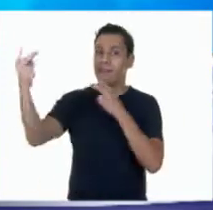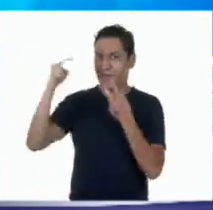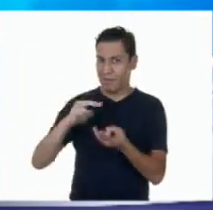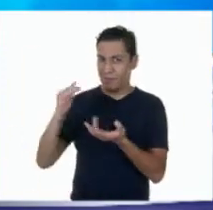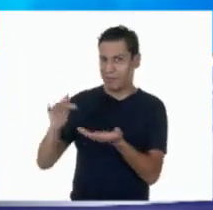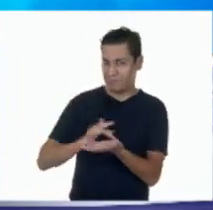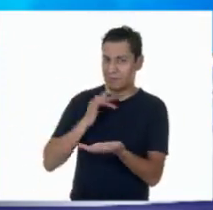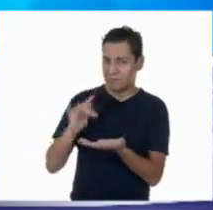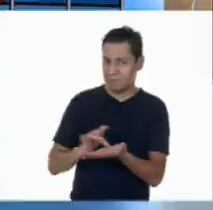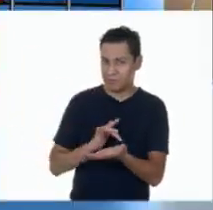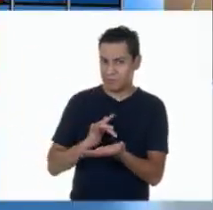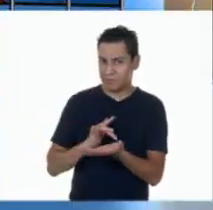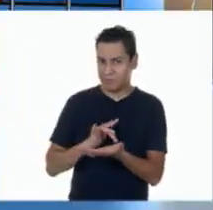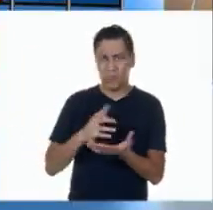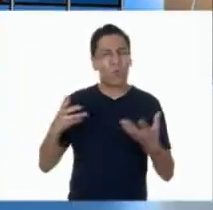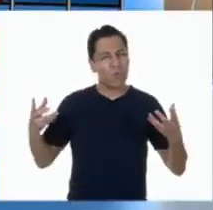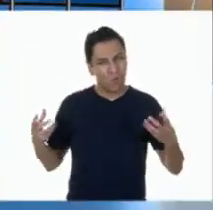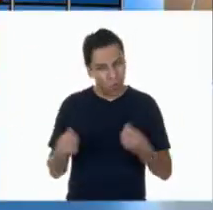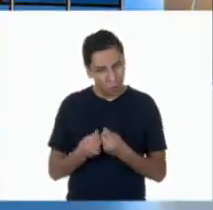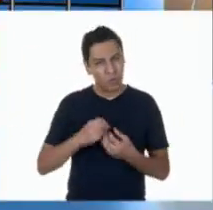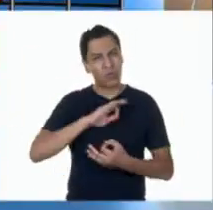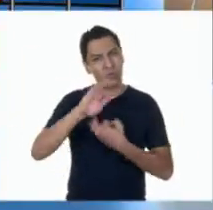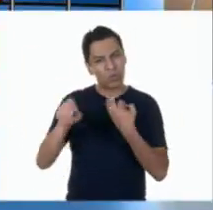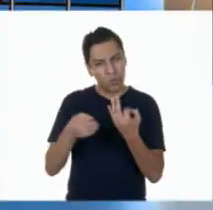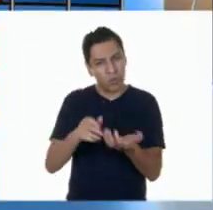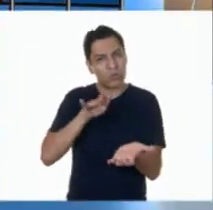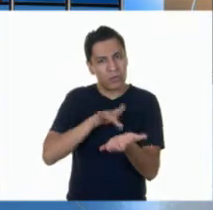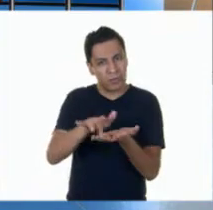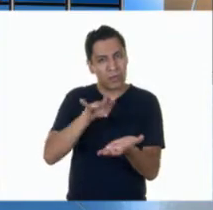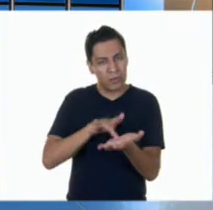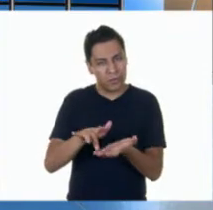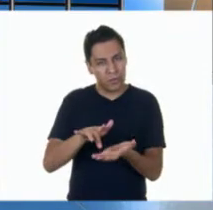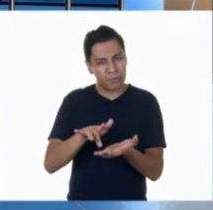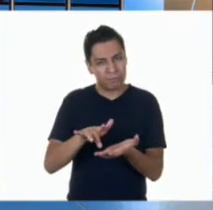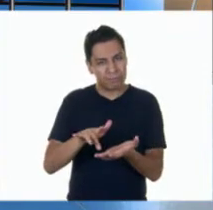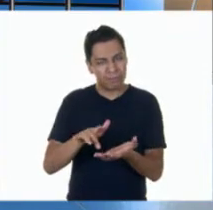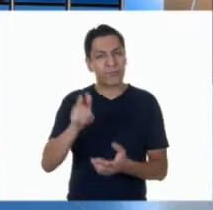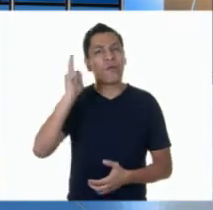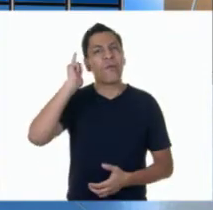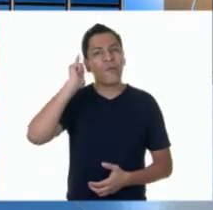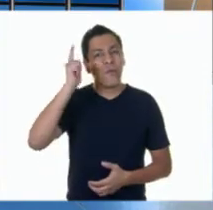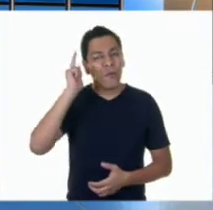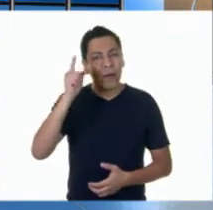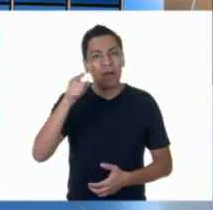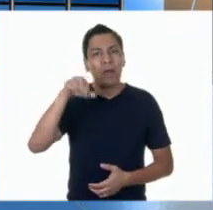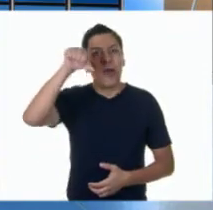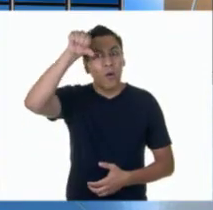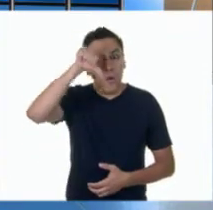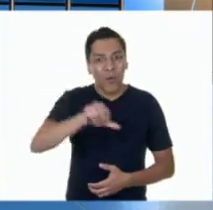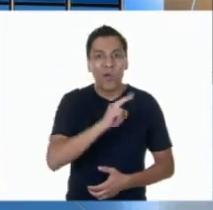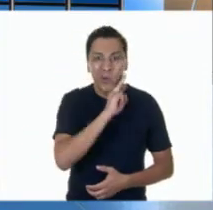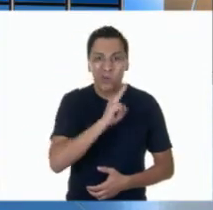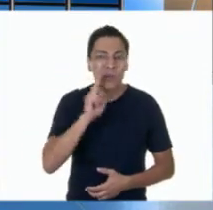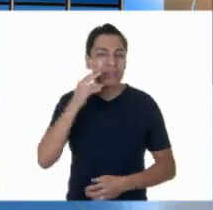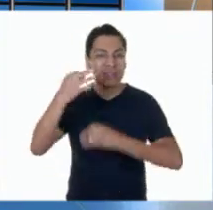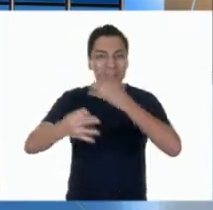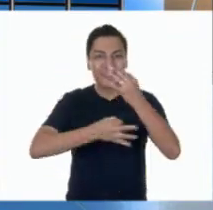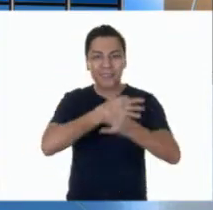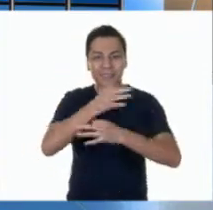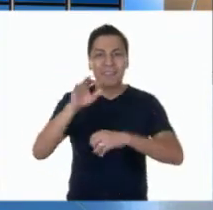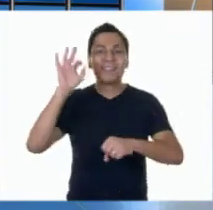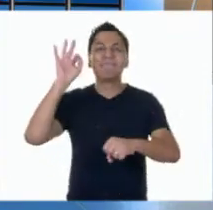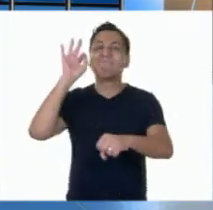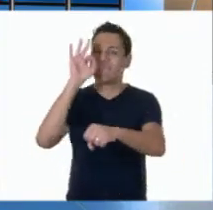desánimo o aflicción. Sí, tienes mucha razón. Espero que les haya servido esta edición de El Informativo.